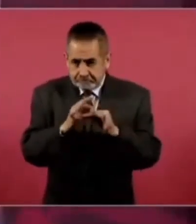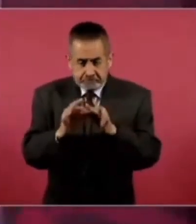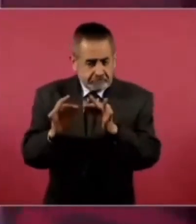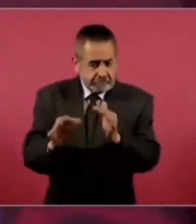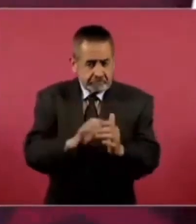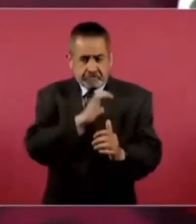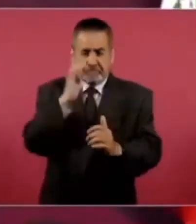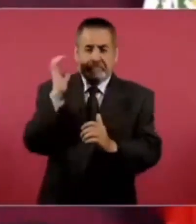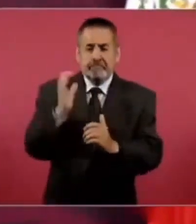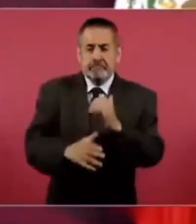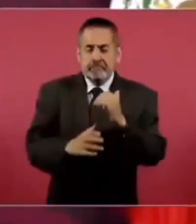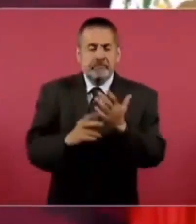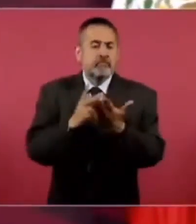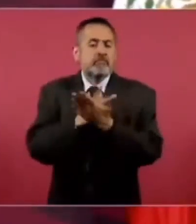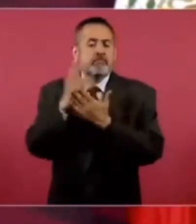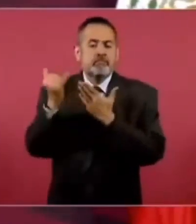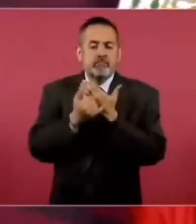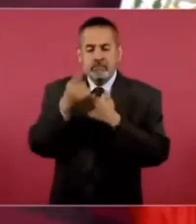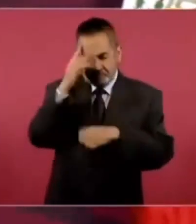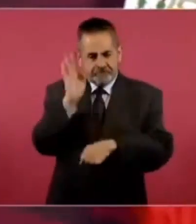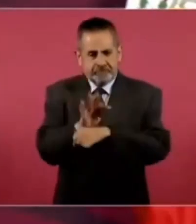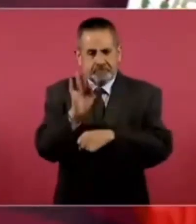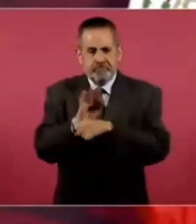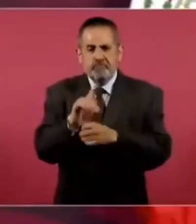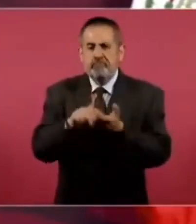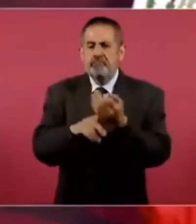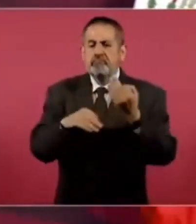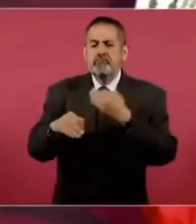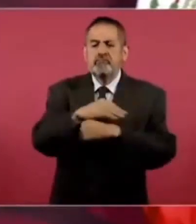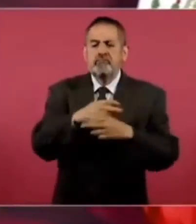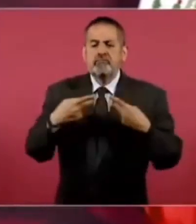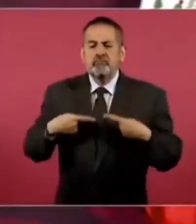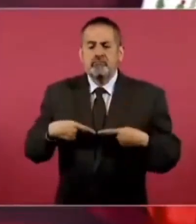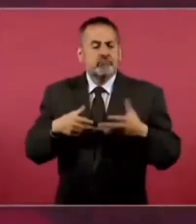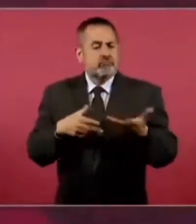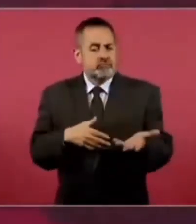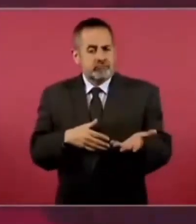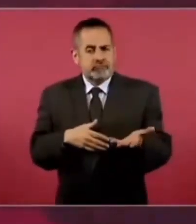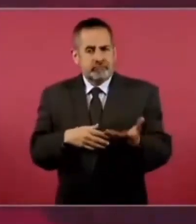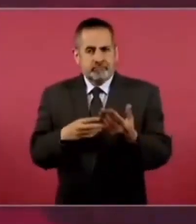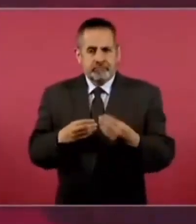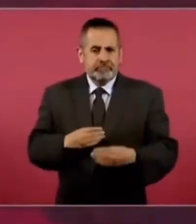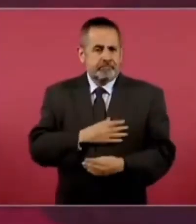los programas en beneficio del pueblo, a